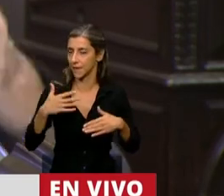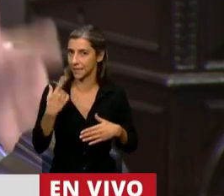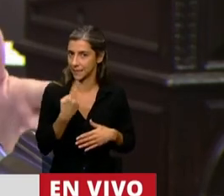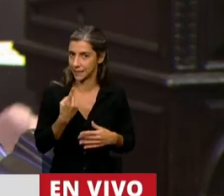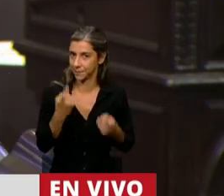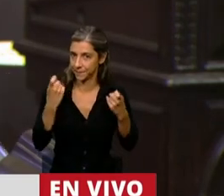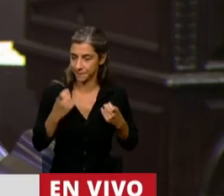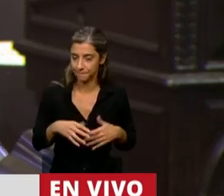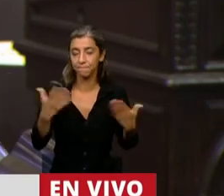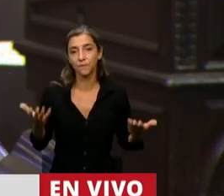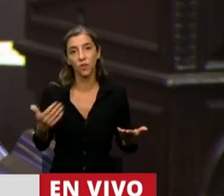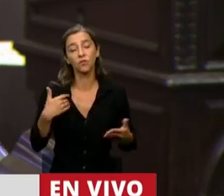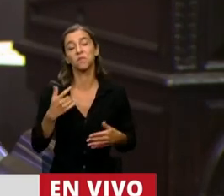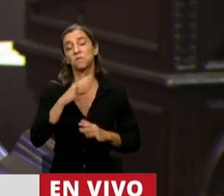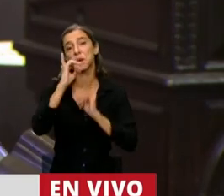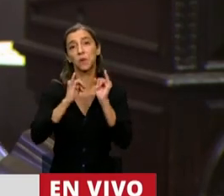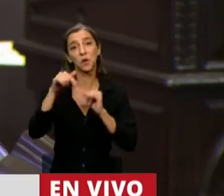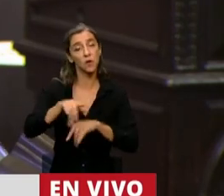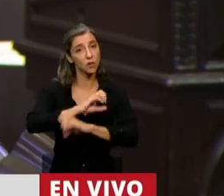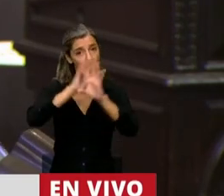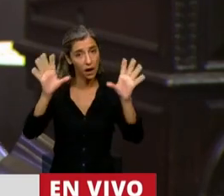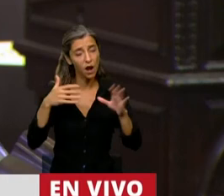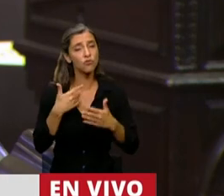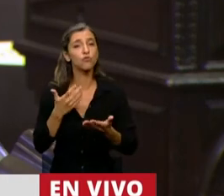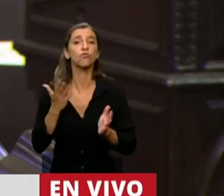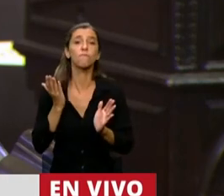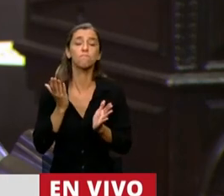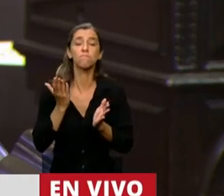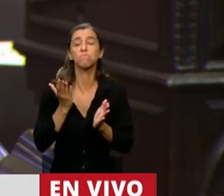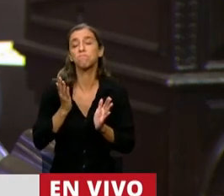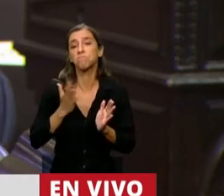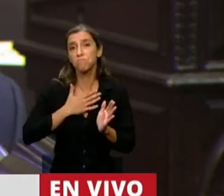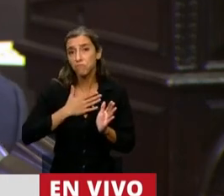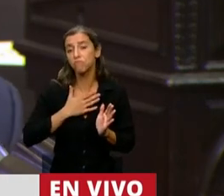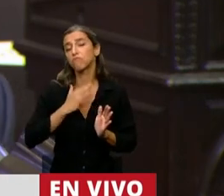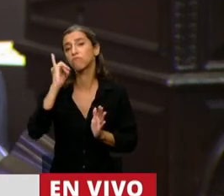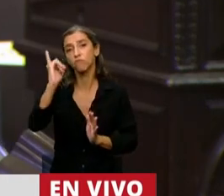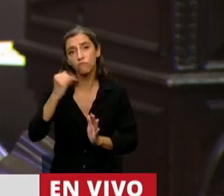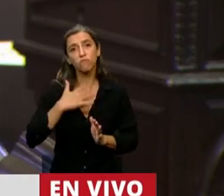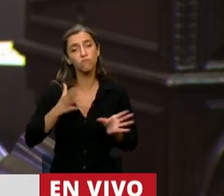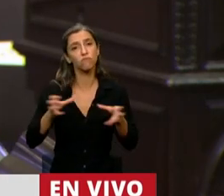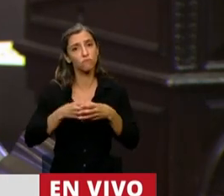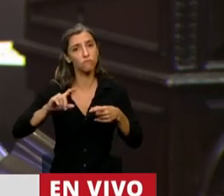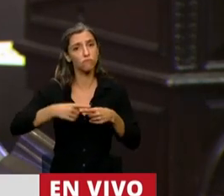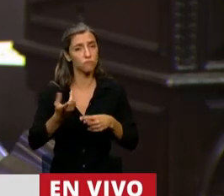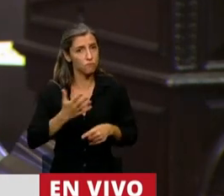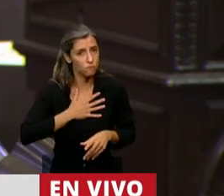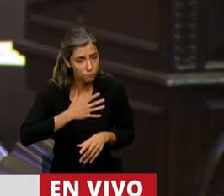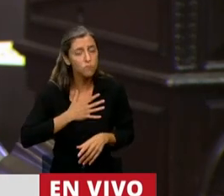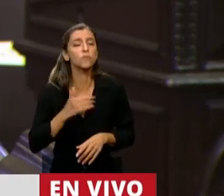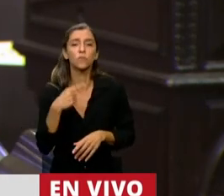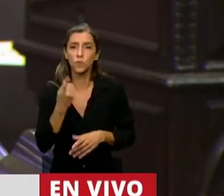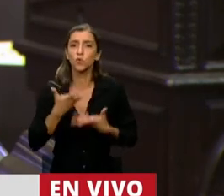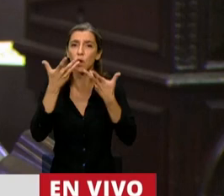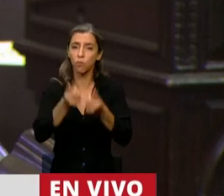y habiendo fijado esta posición política, señor Presidente, le manifiesto que desde nuestro bloque, desde nuestro interbloque de Unidad Federal para el Desarrollo, vamos